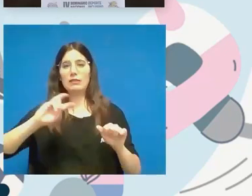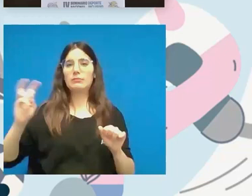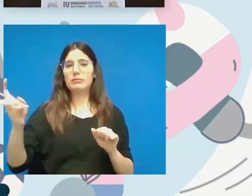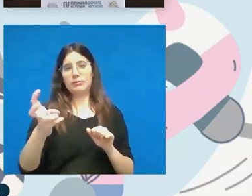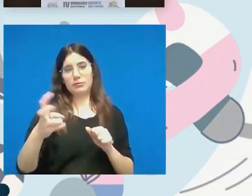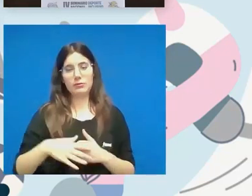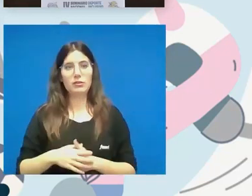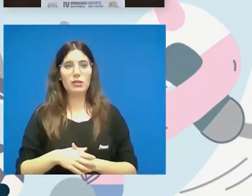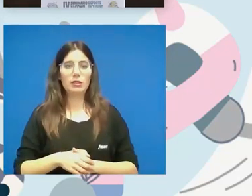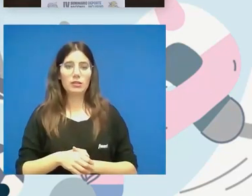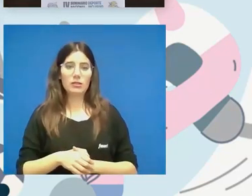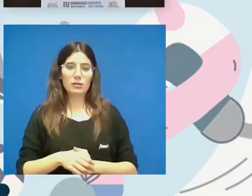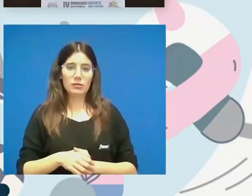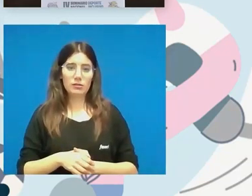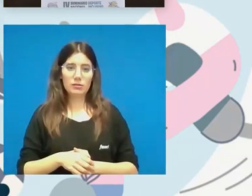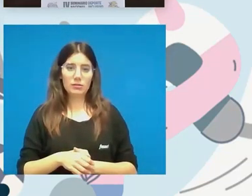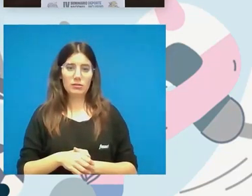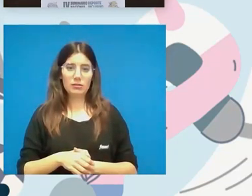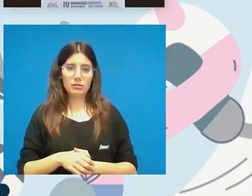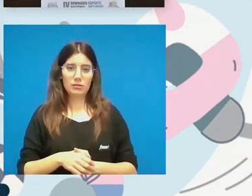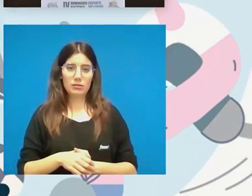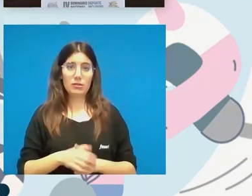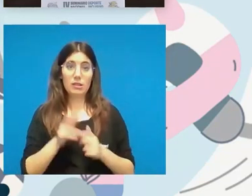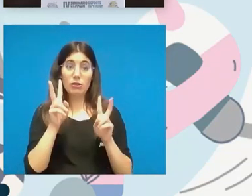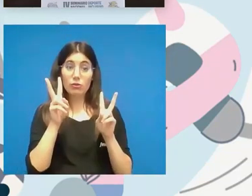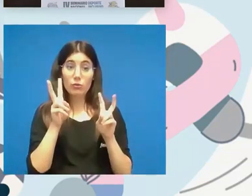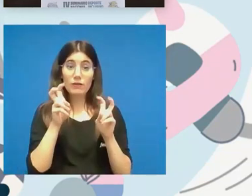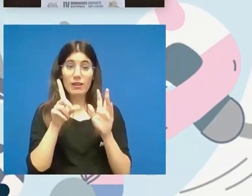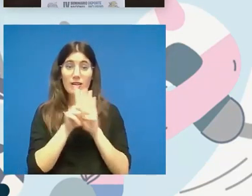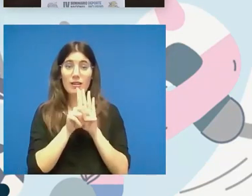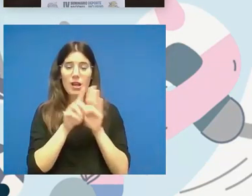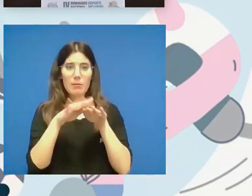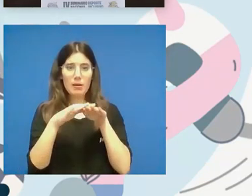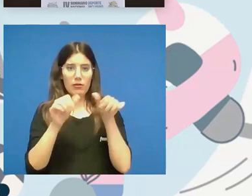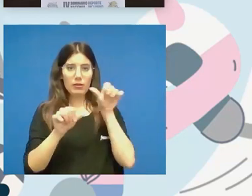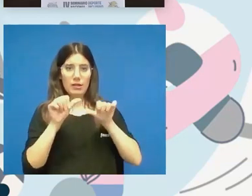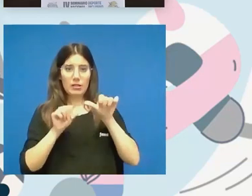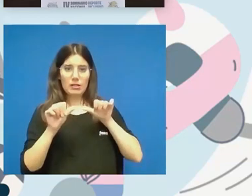discapacidades la nueva ley perdón me tiró para atrás